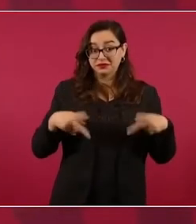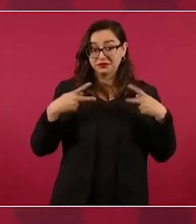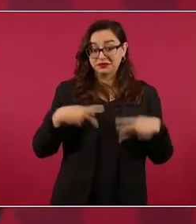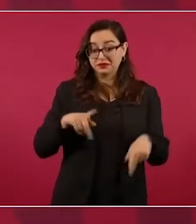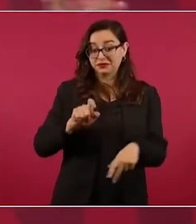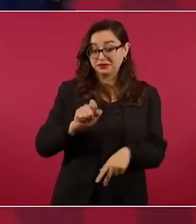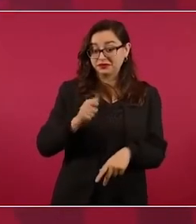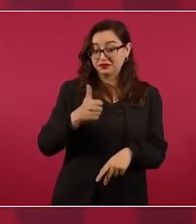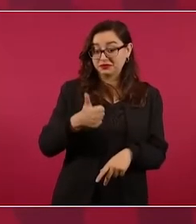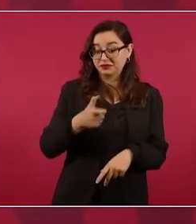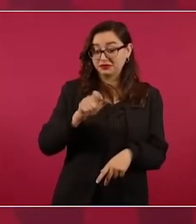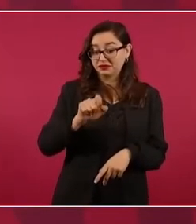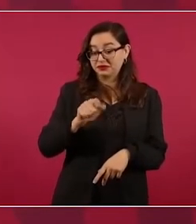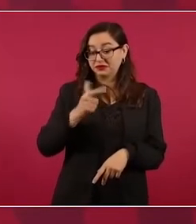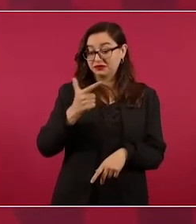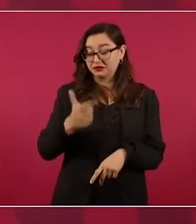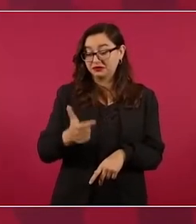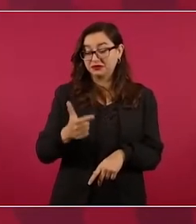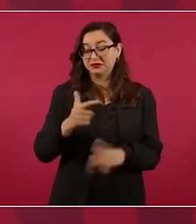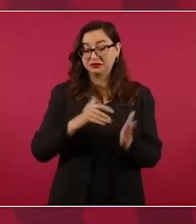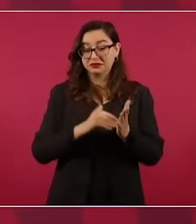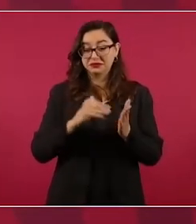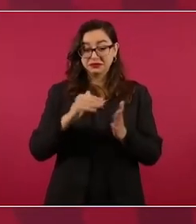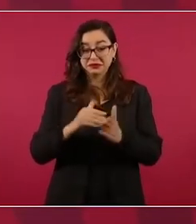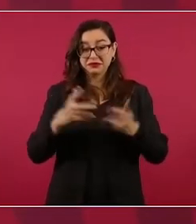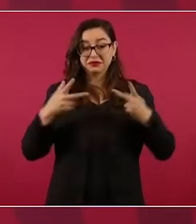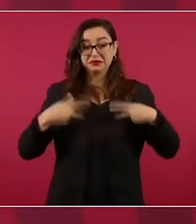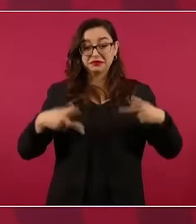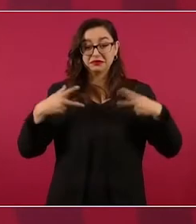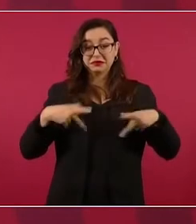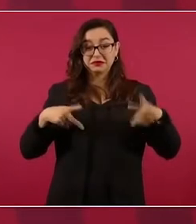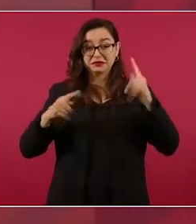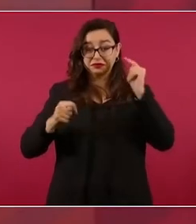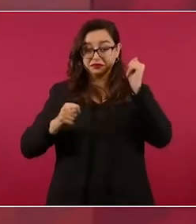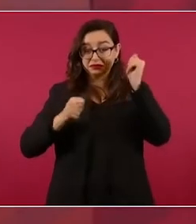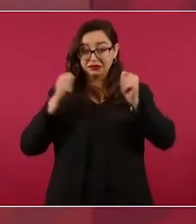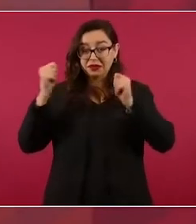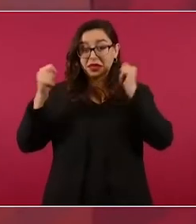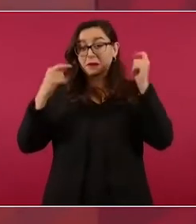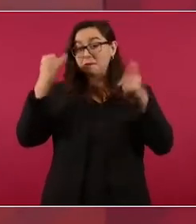turistas que llegan a Cancún, a la Ribera Maya, se internen